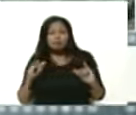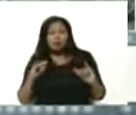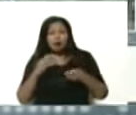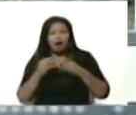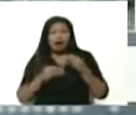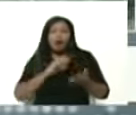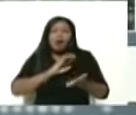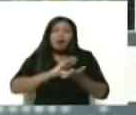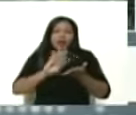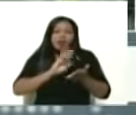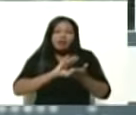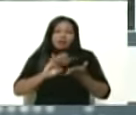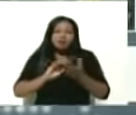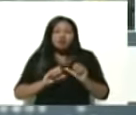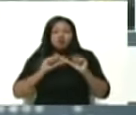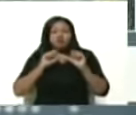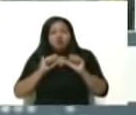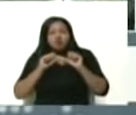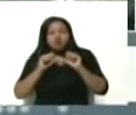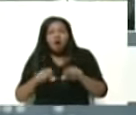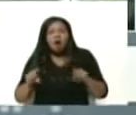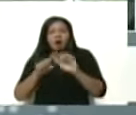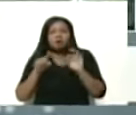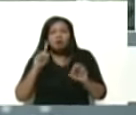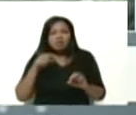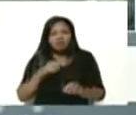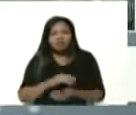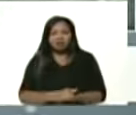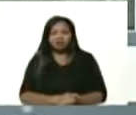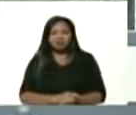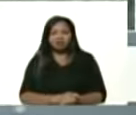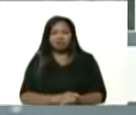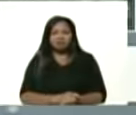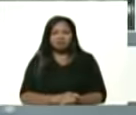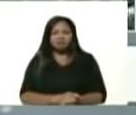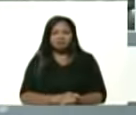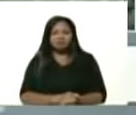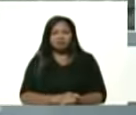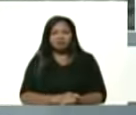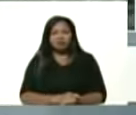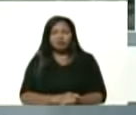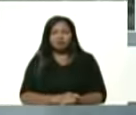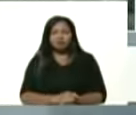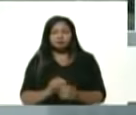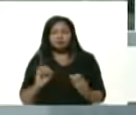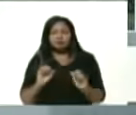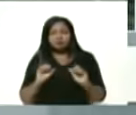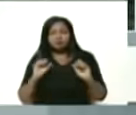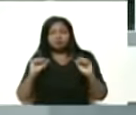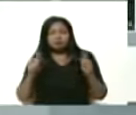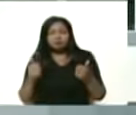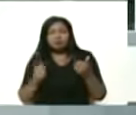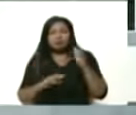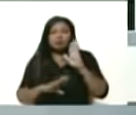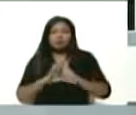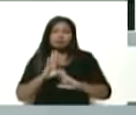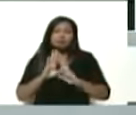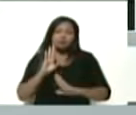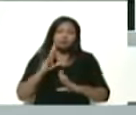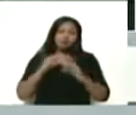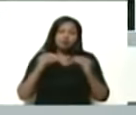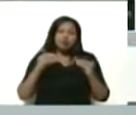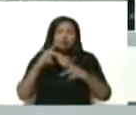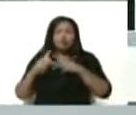créditos permanentes para la materia prima para el crecimiento de la